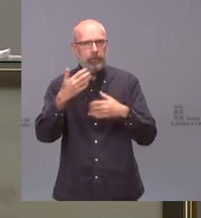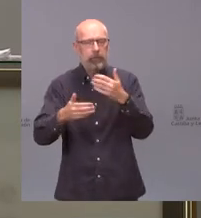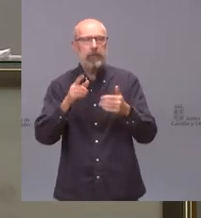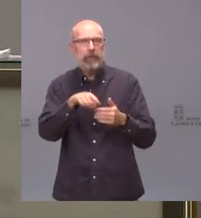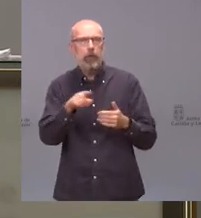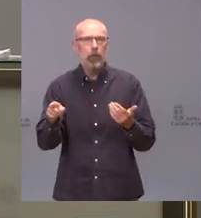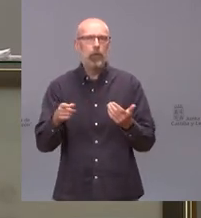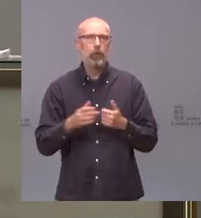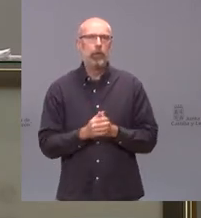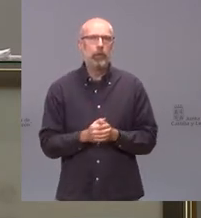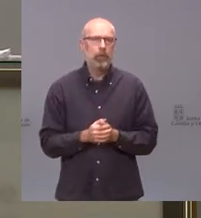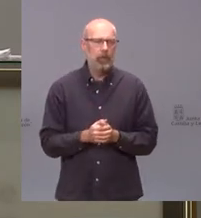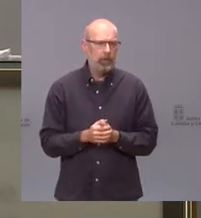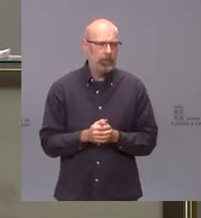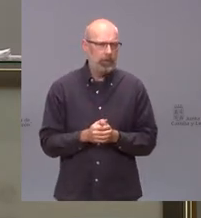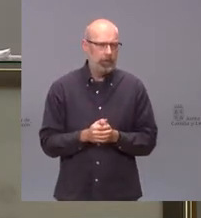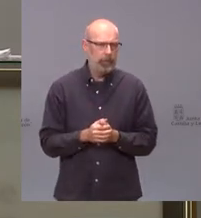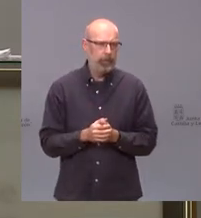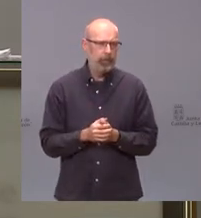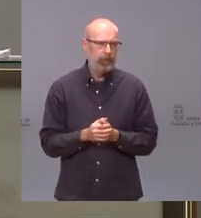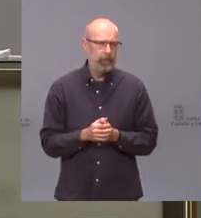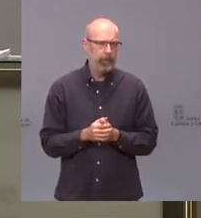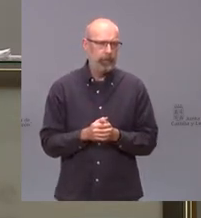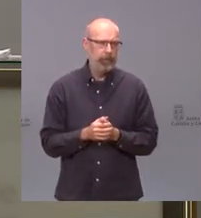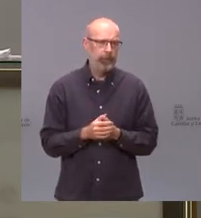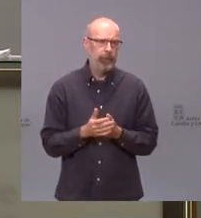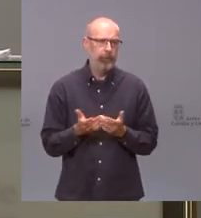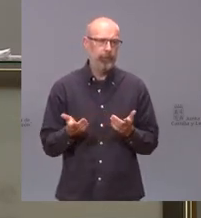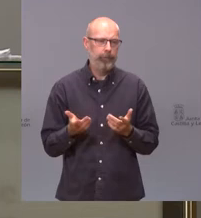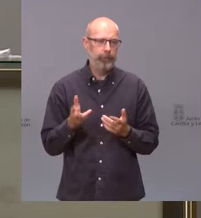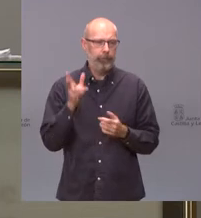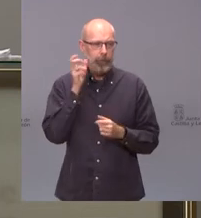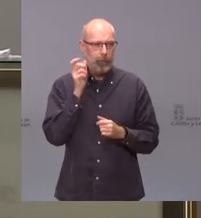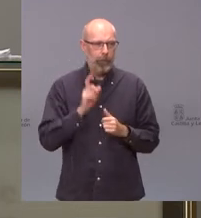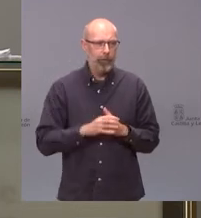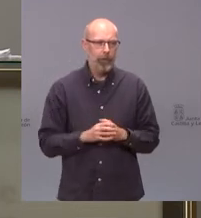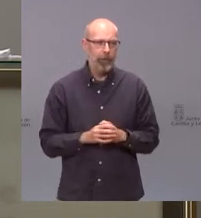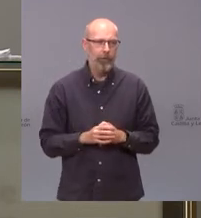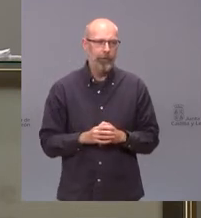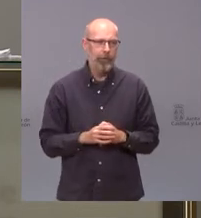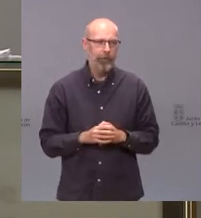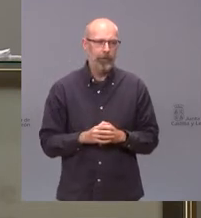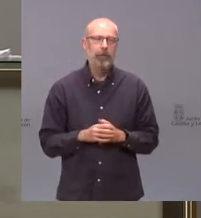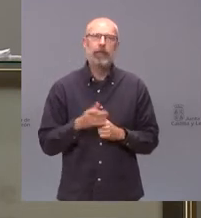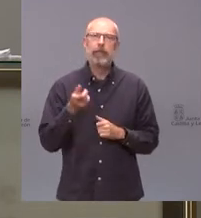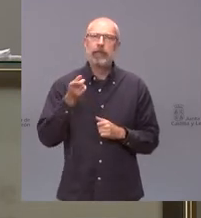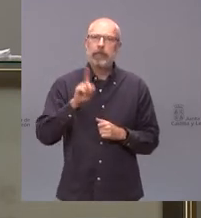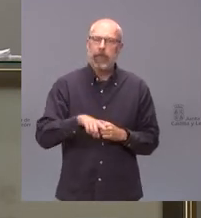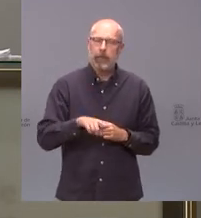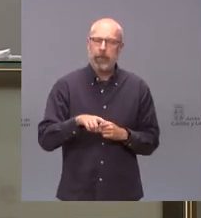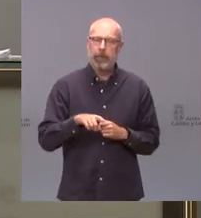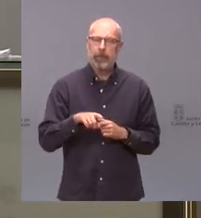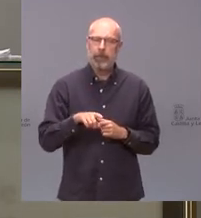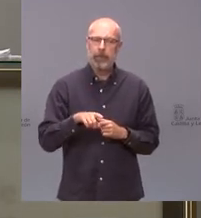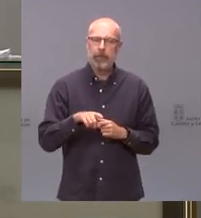desahogar un poco al sector de la hostelería y también respecto a la despoblación es verdad que ha señalado la falta